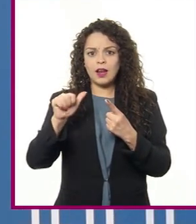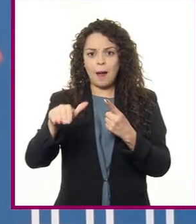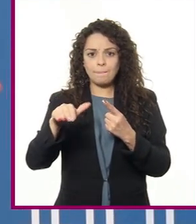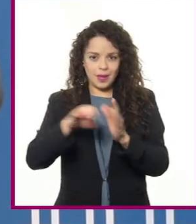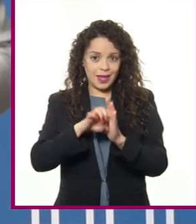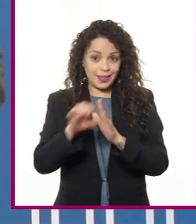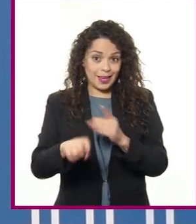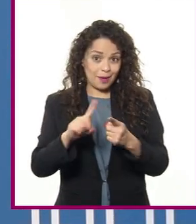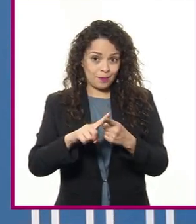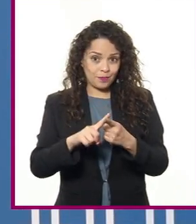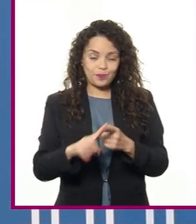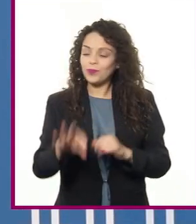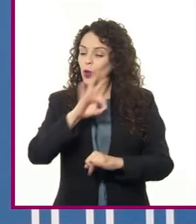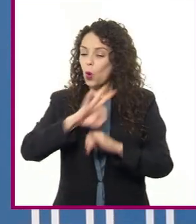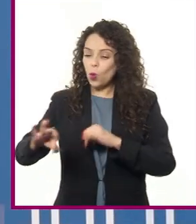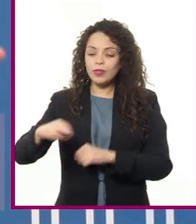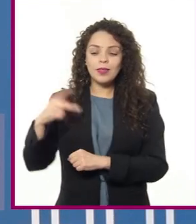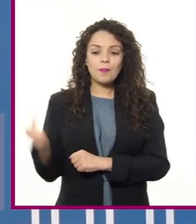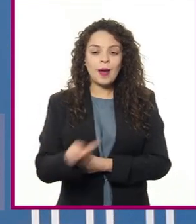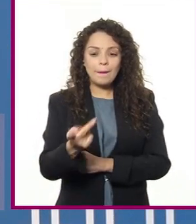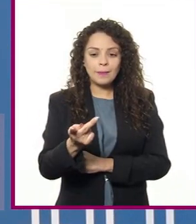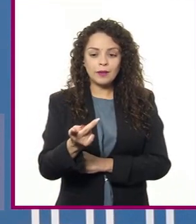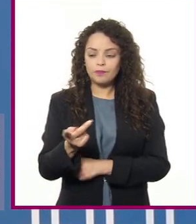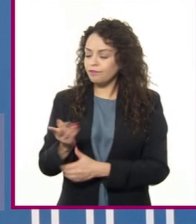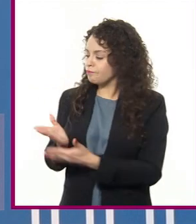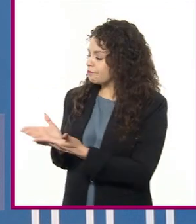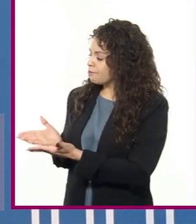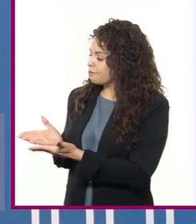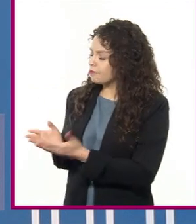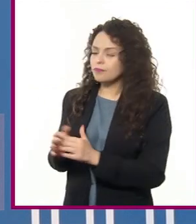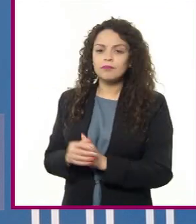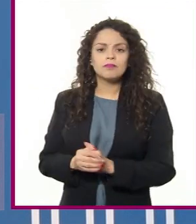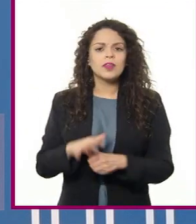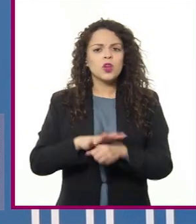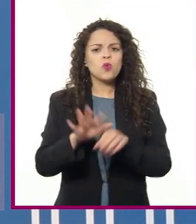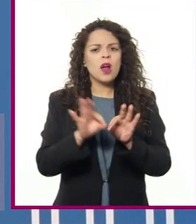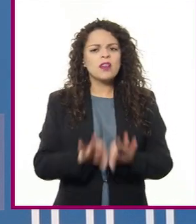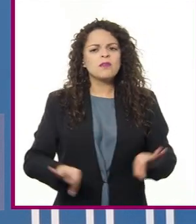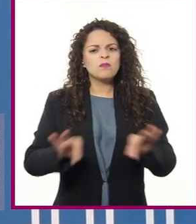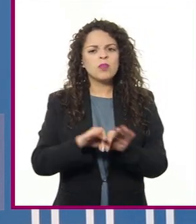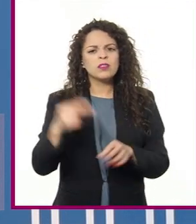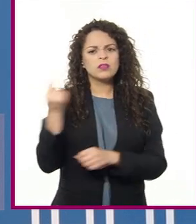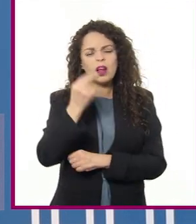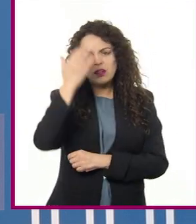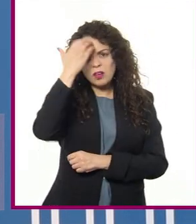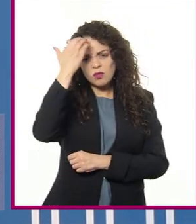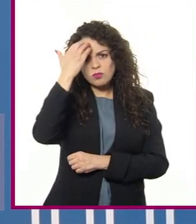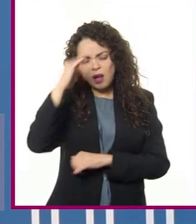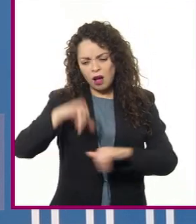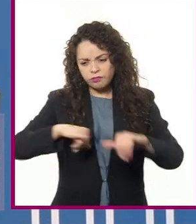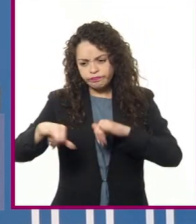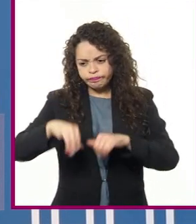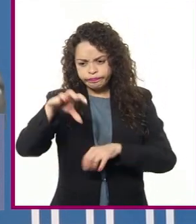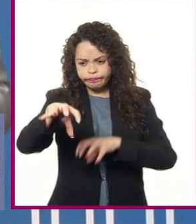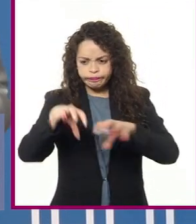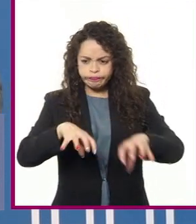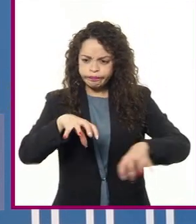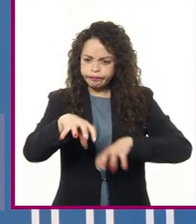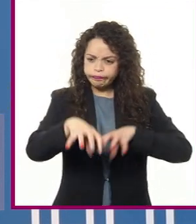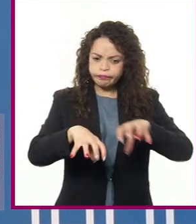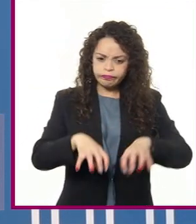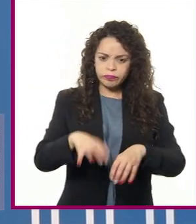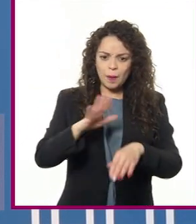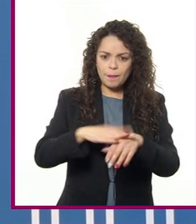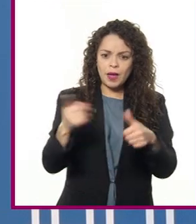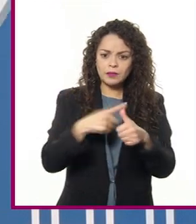Y la última pregunta. ¿Qué importancia tiene conocer la distribución de las actividades económicas